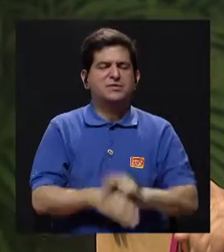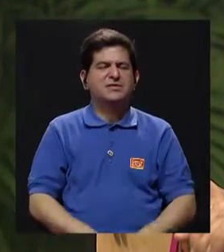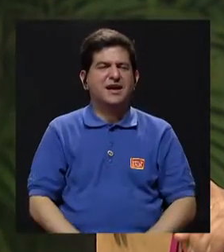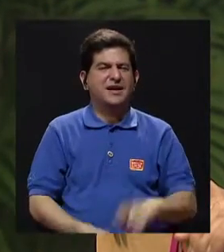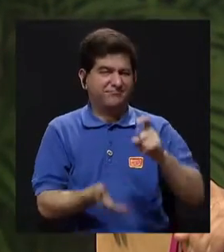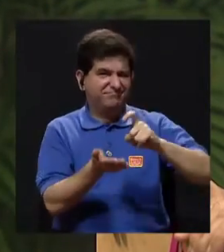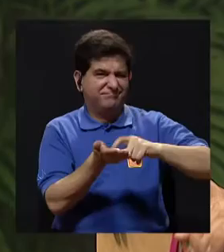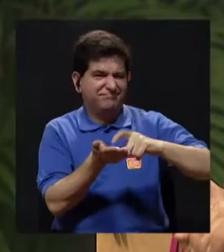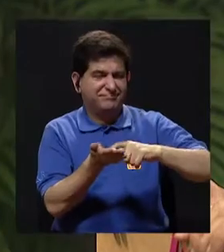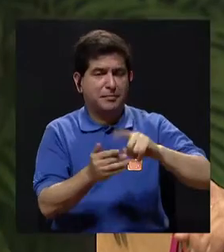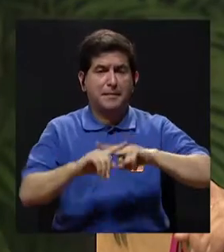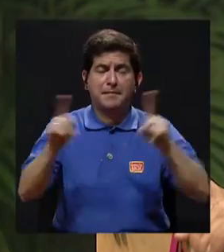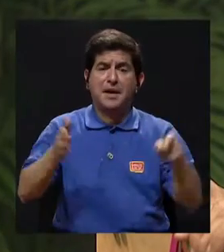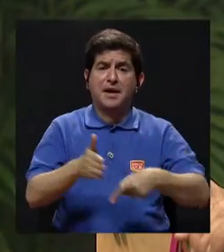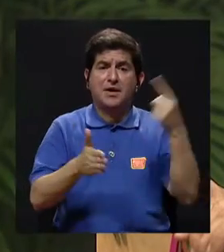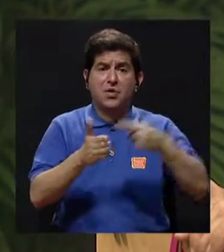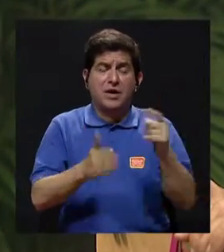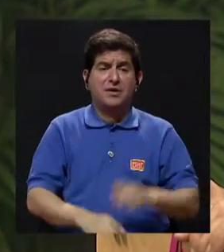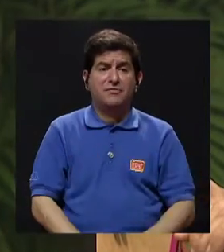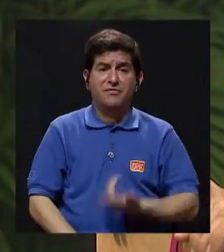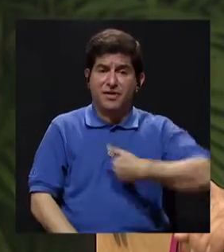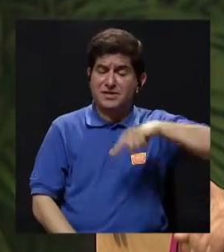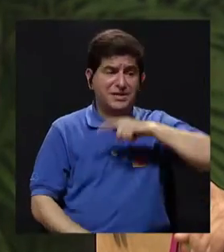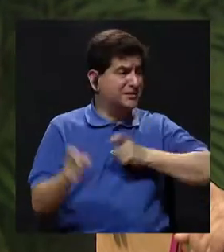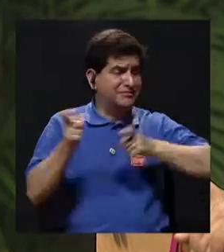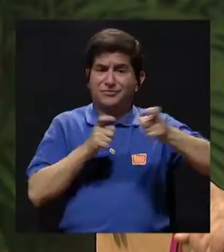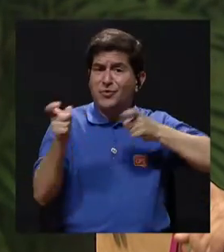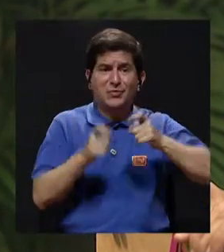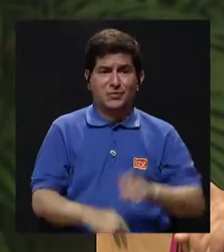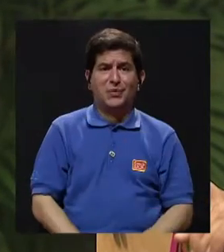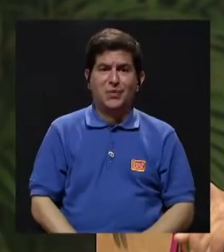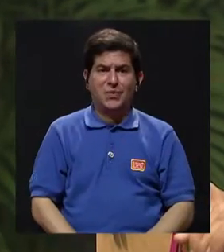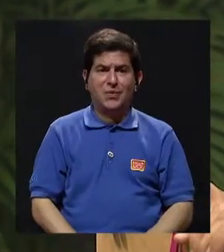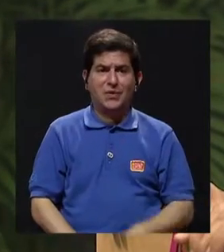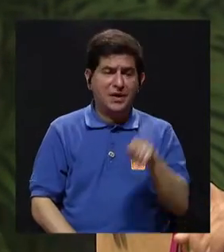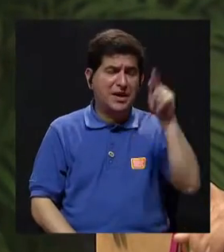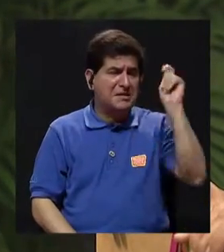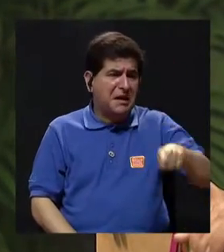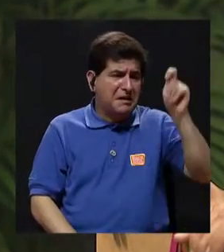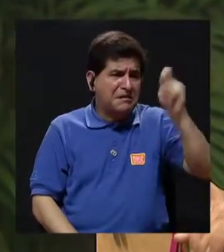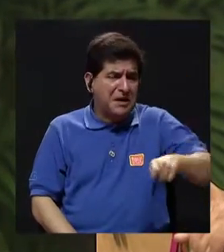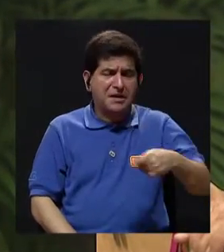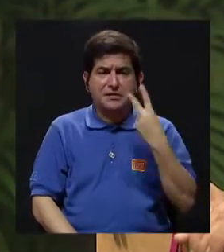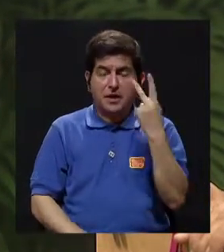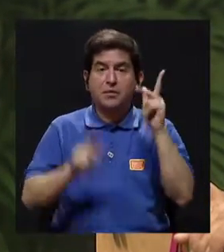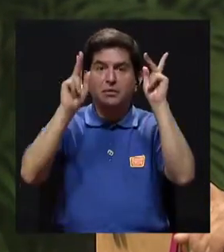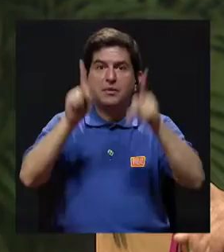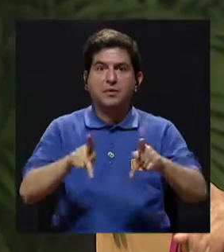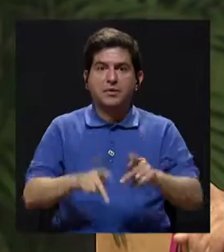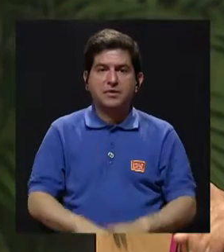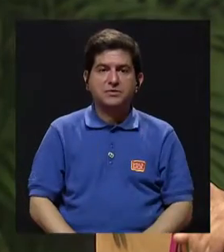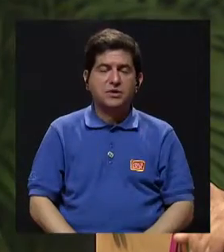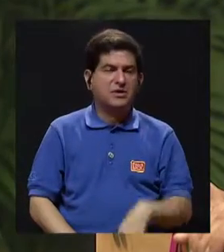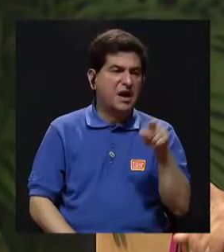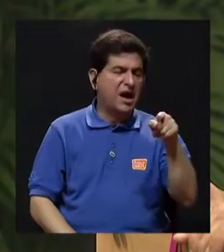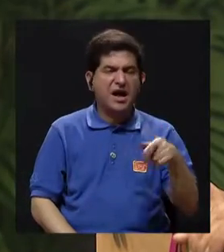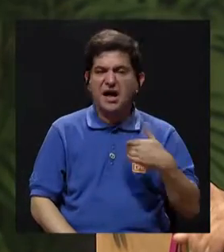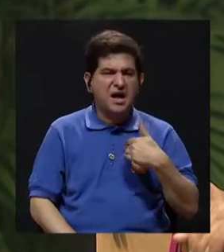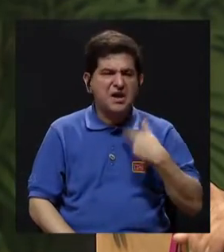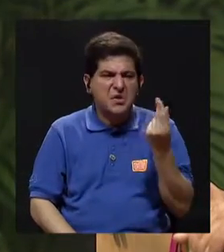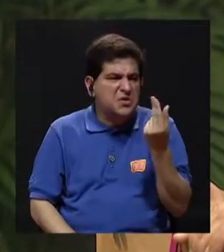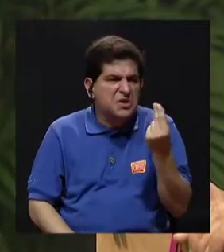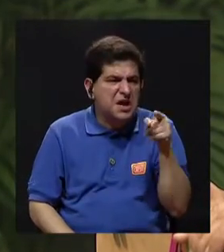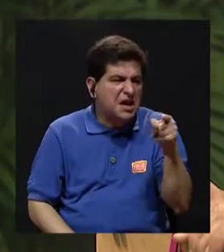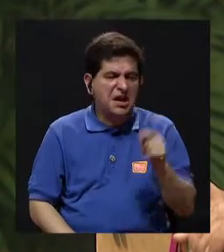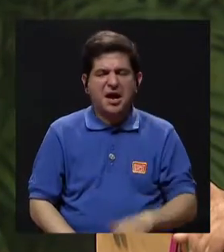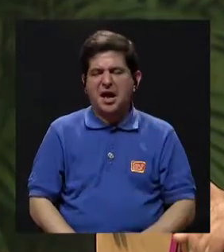de débito, pero, don Javier, a veces se nos escapa de las manos, ¿verdad? Y empiezan a pasar tarjetas, y yo he visto personas que, pasa esta, ah, no tiene